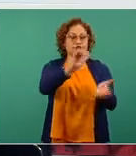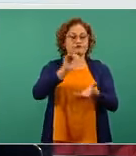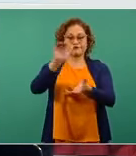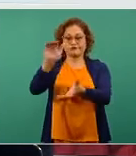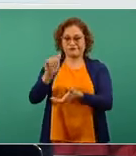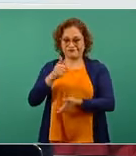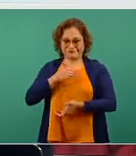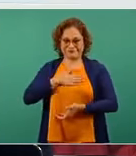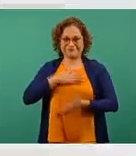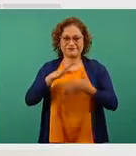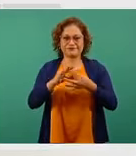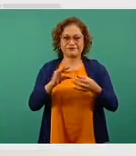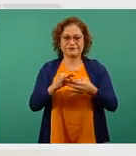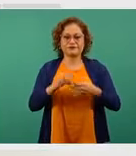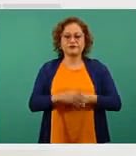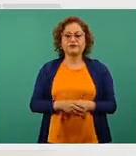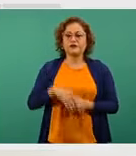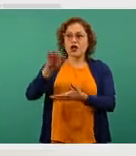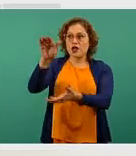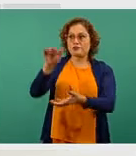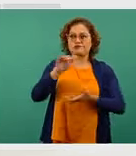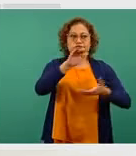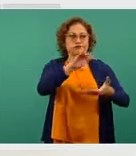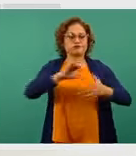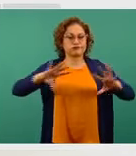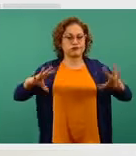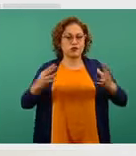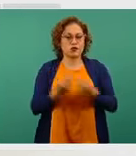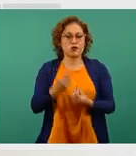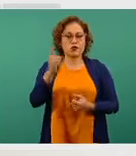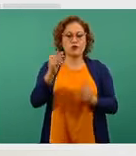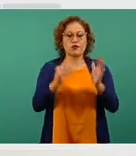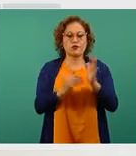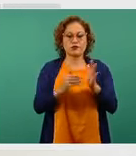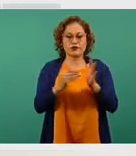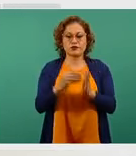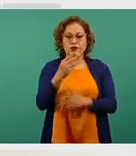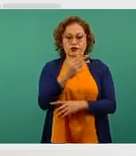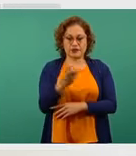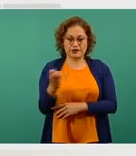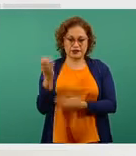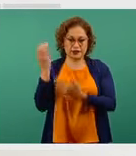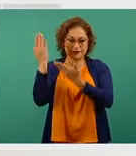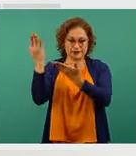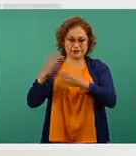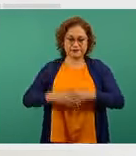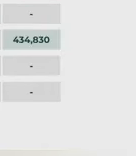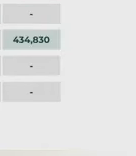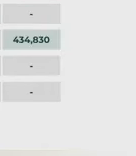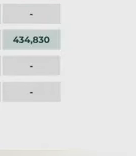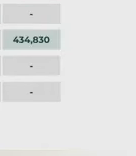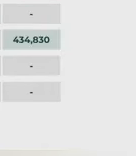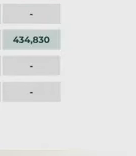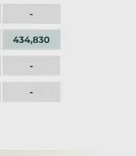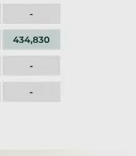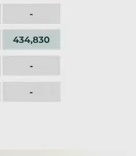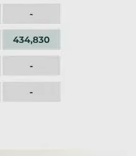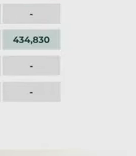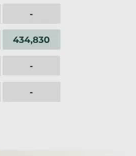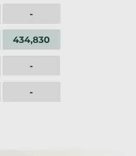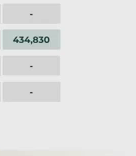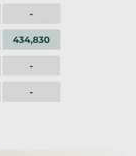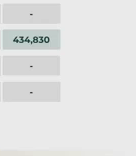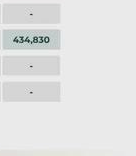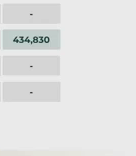comentando, tres embarques que suman un millón 302 mil 600 y a mitad de la semana se liberó, el